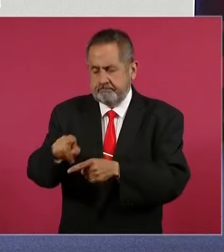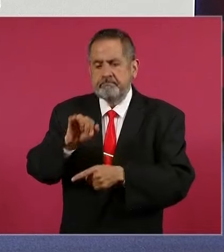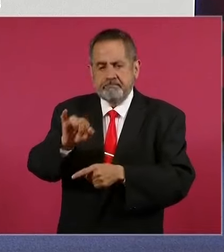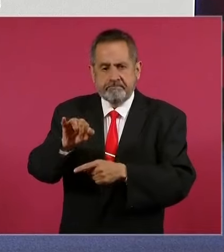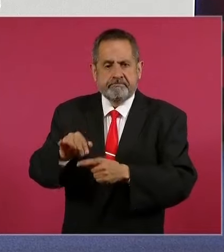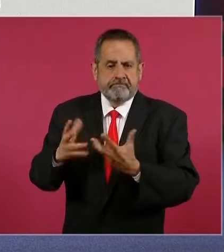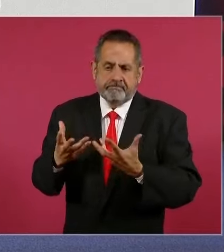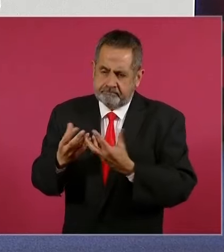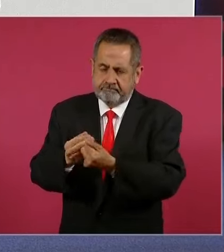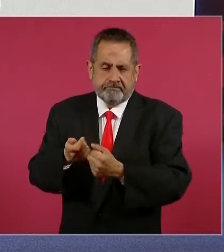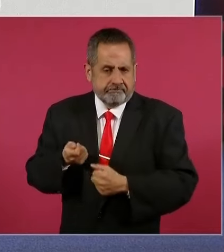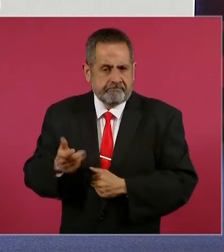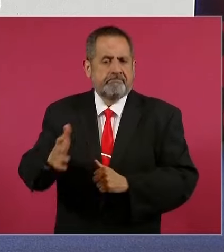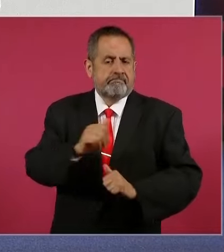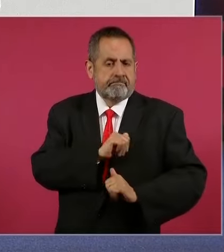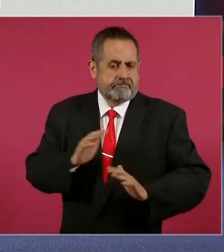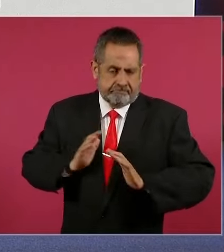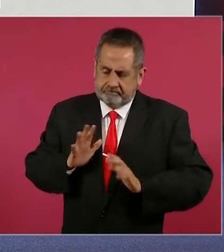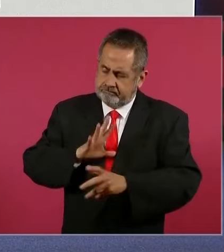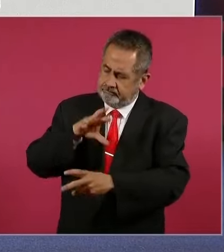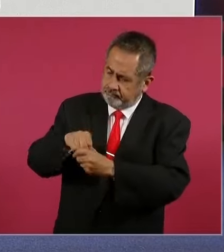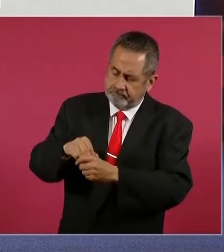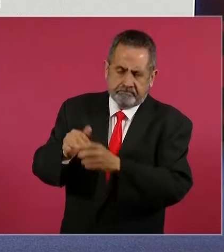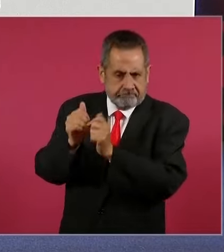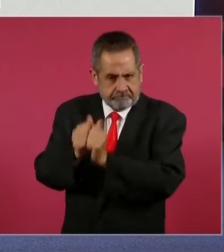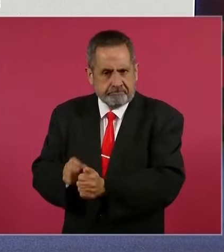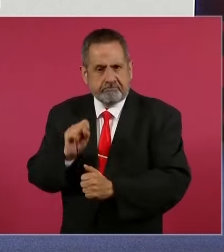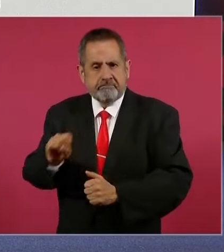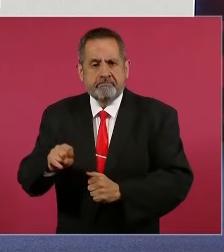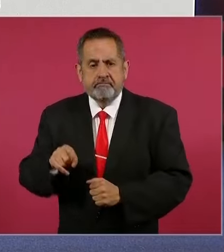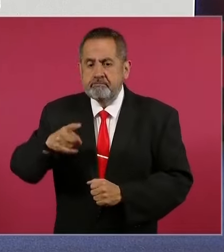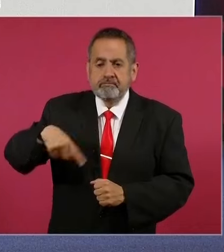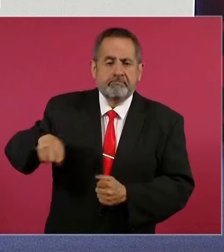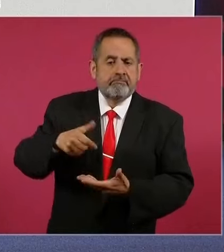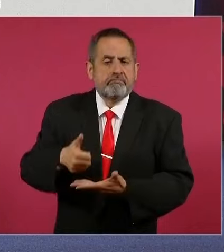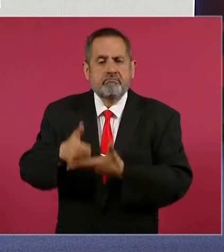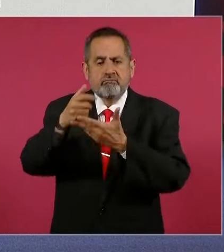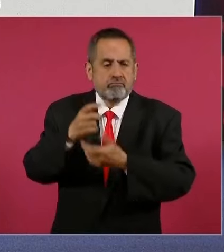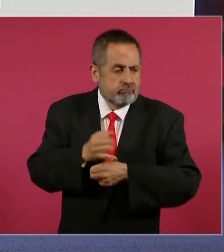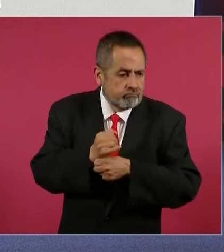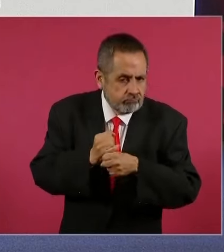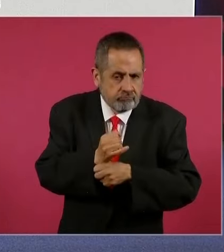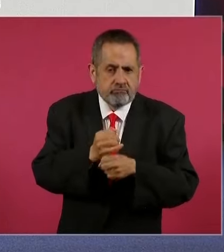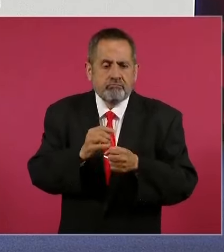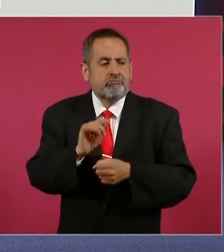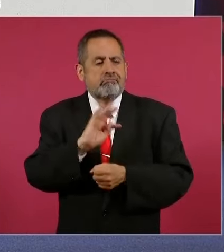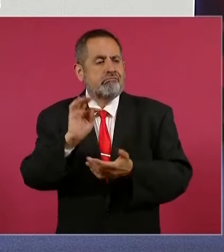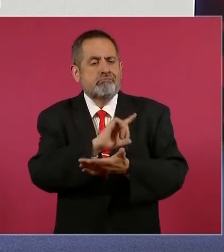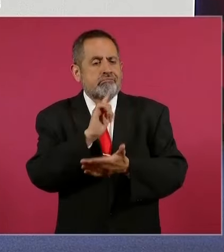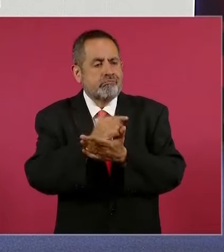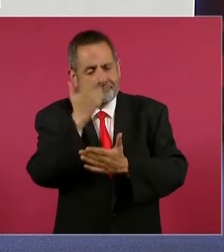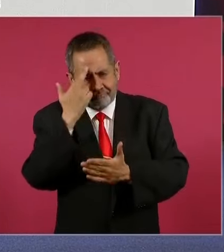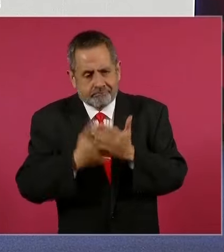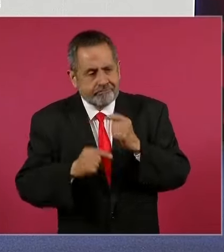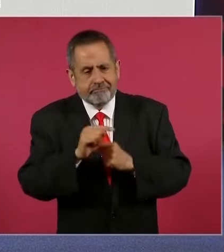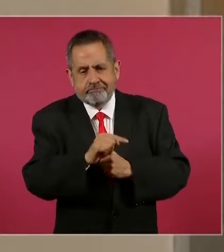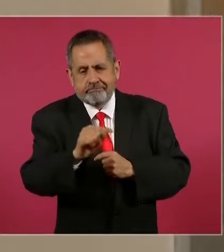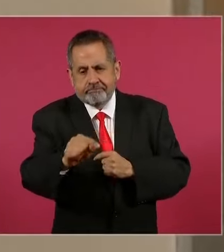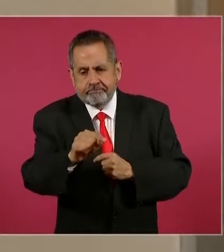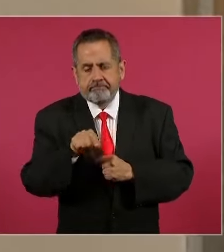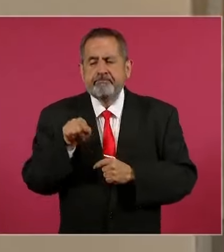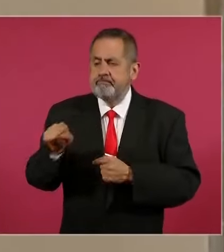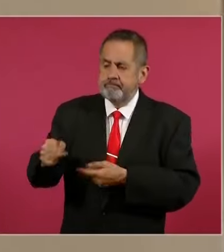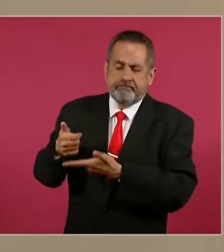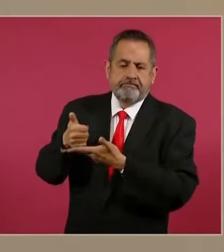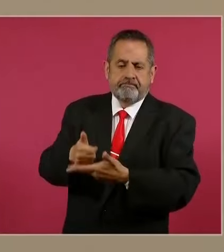de las Fuerzas Armadas Permanentes. Van a coadyuvar en las investigaciones de los delitos bajo el mando y conducción del